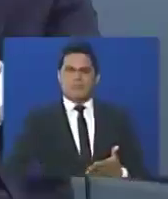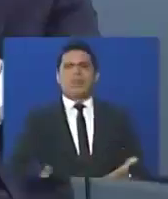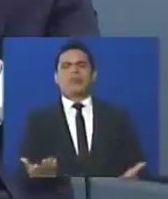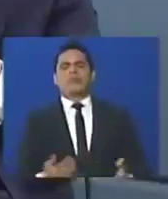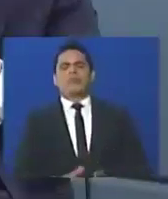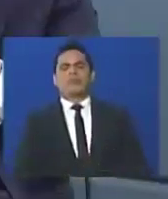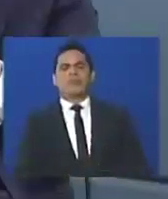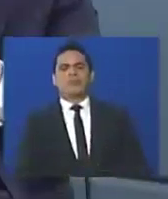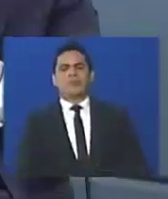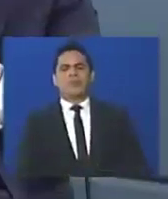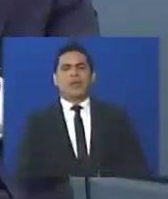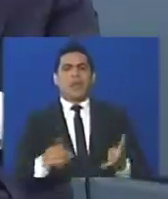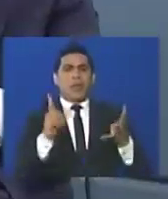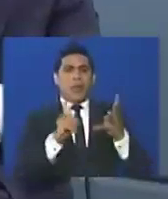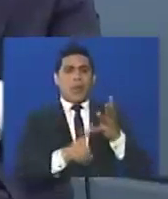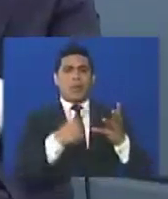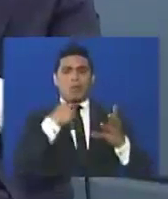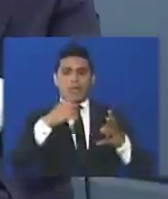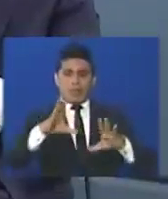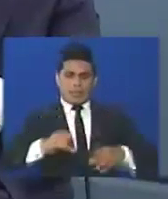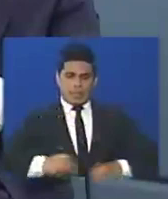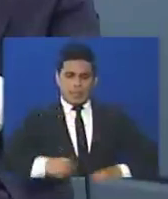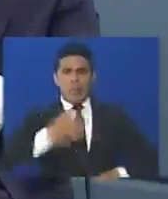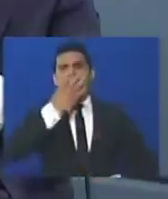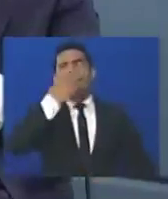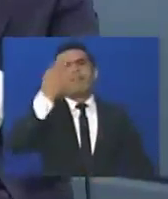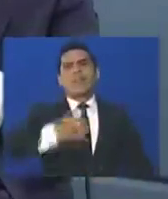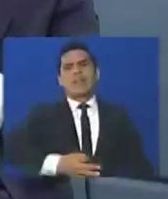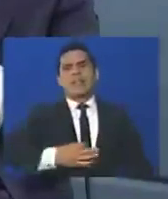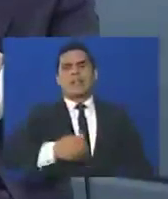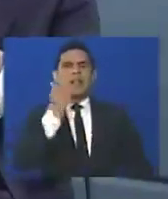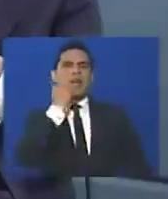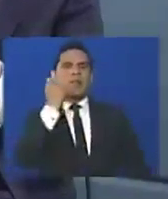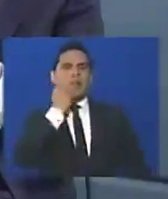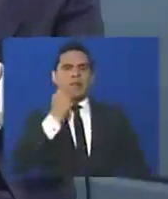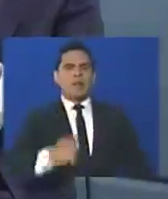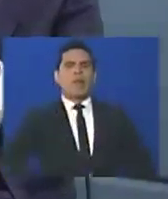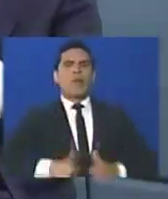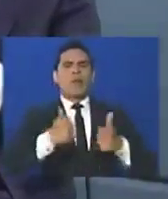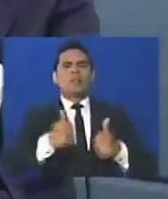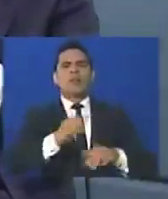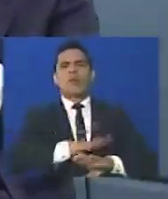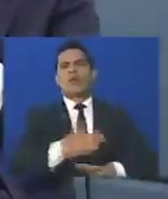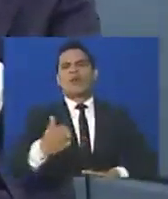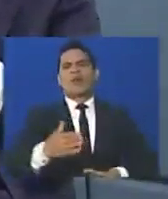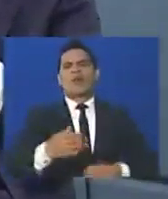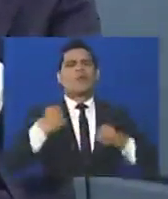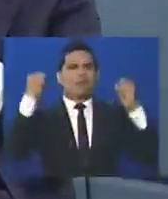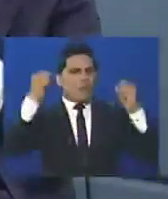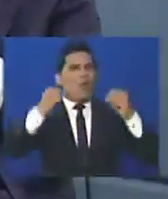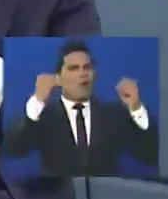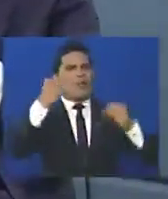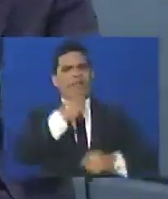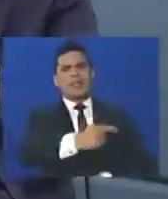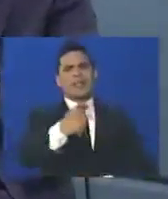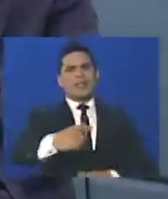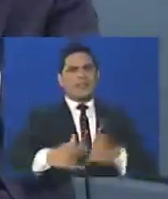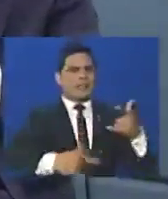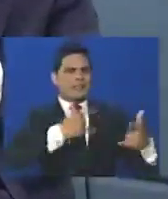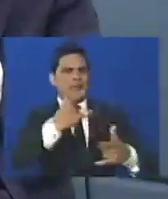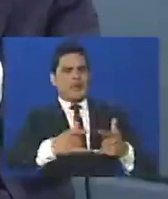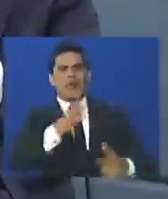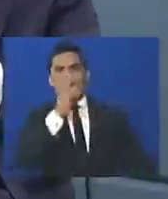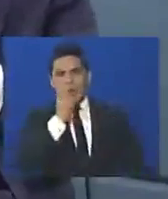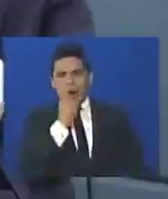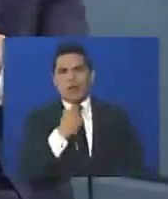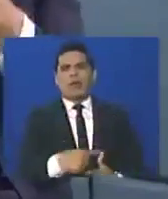eso es absurdo, y cuarto que se asuma la realidad, las protestas se iniciaron como un reclamo de la inseguridad,